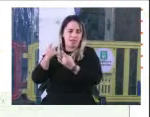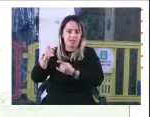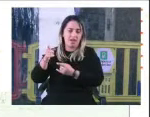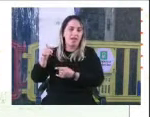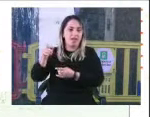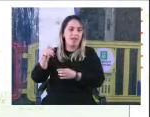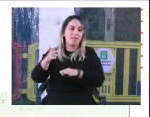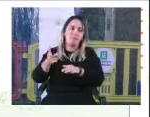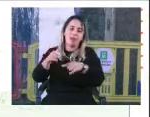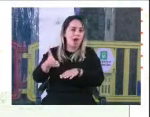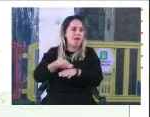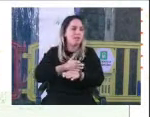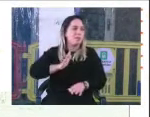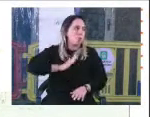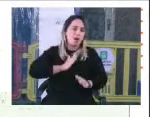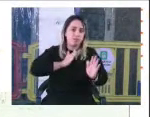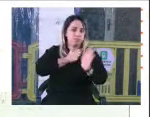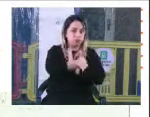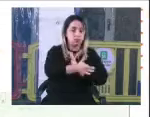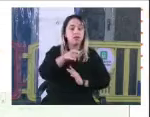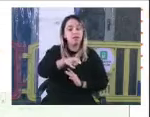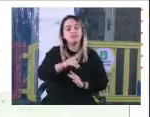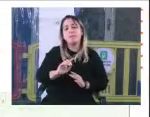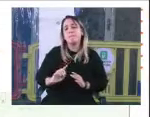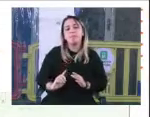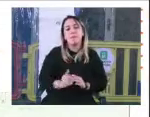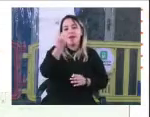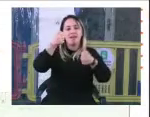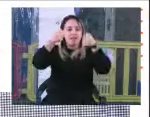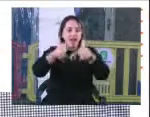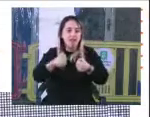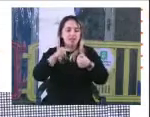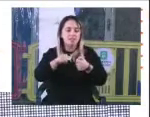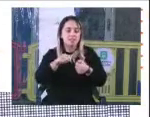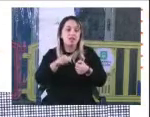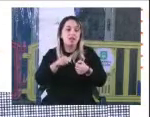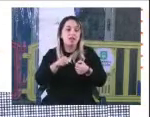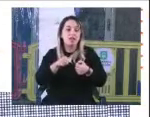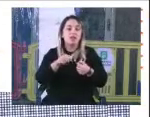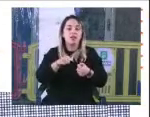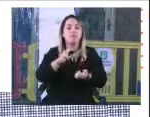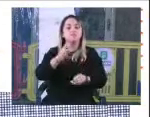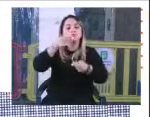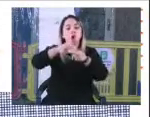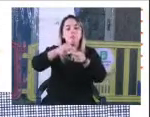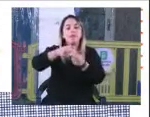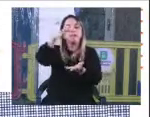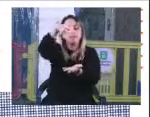Esa cárcel es la primer cárcel, además, que se nombra sitio de memoria